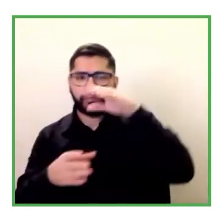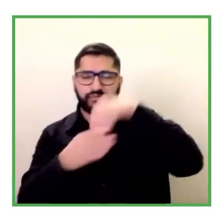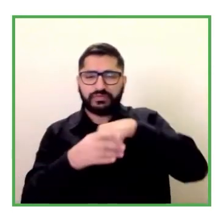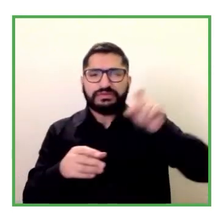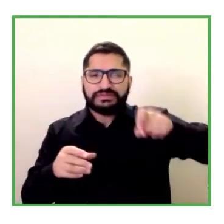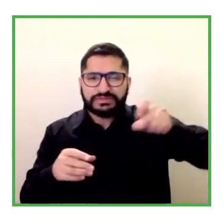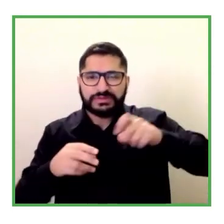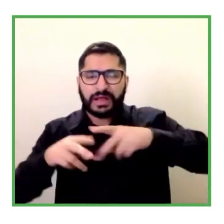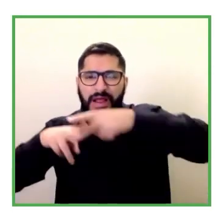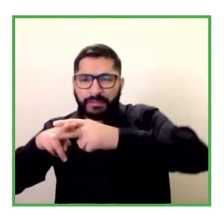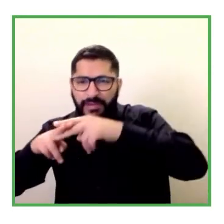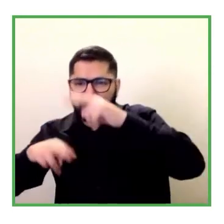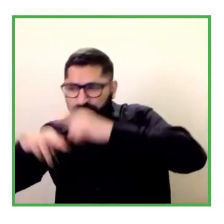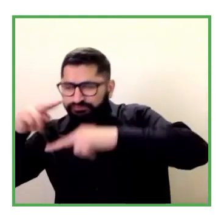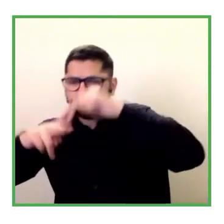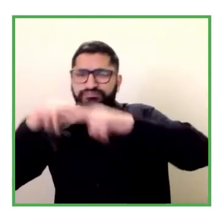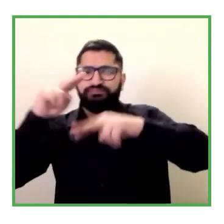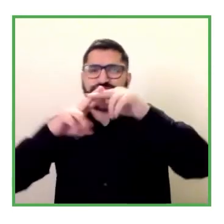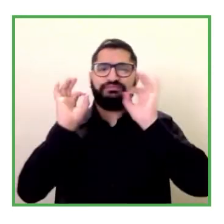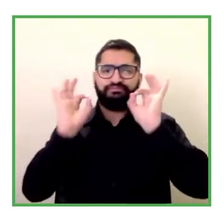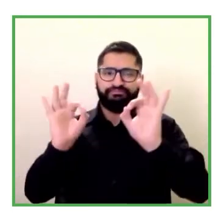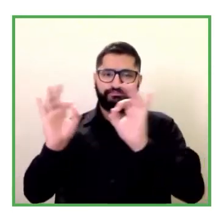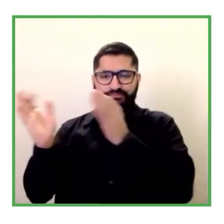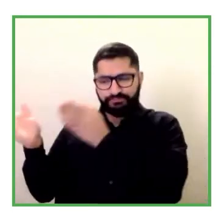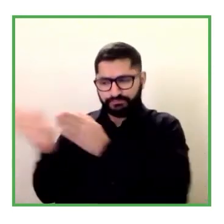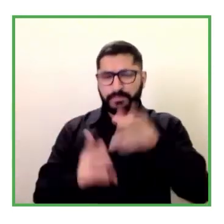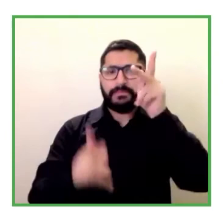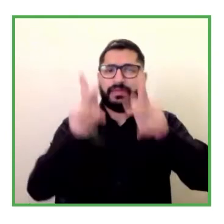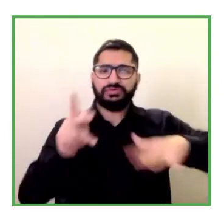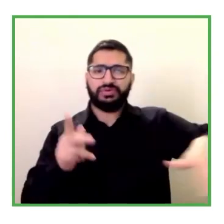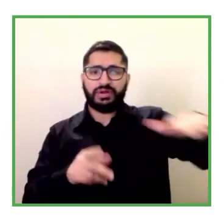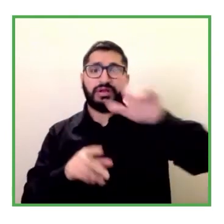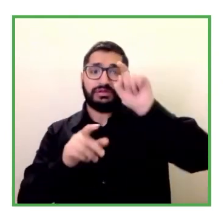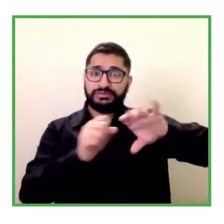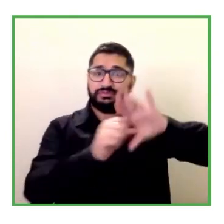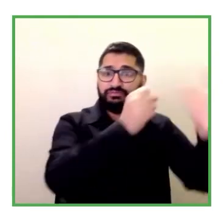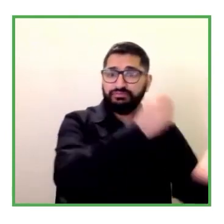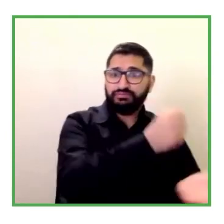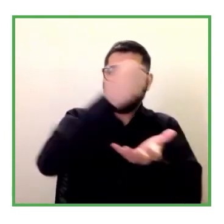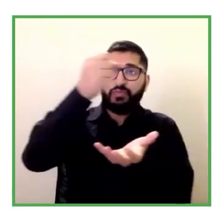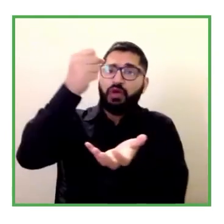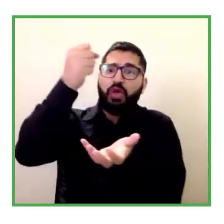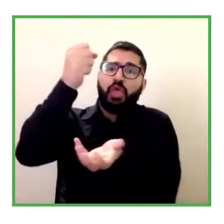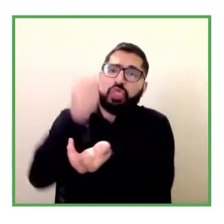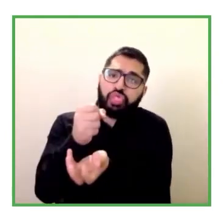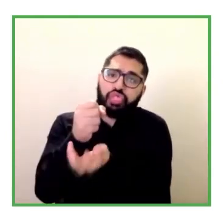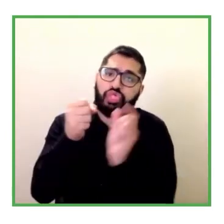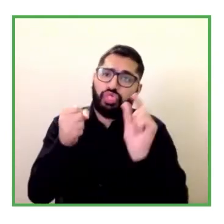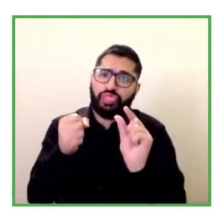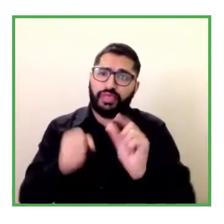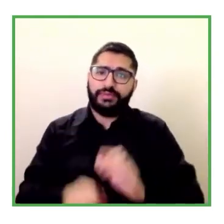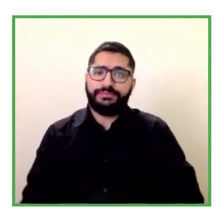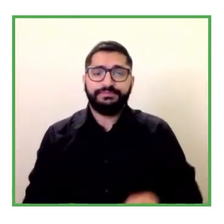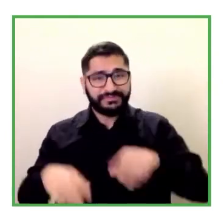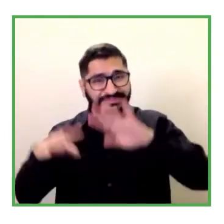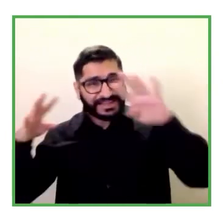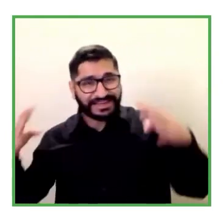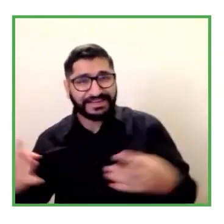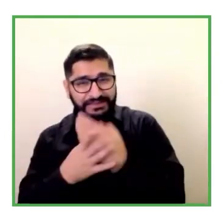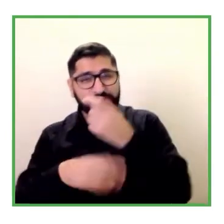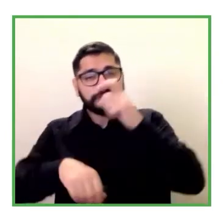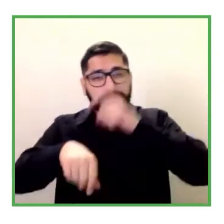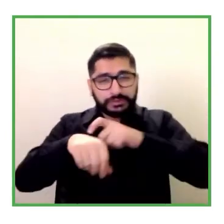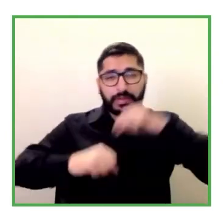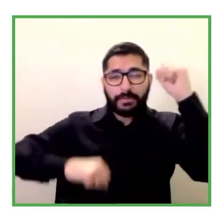personal y también de los recursos económicos es por eso que desde las redes de empresas cuando diseñamos ese plan apuntamos a